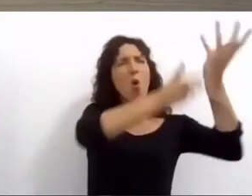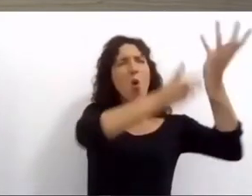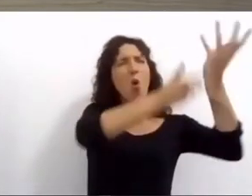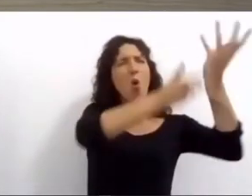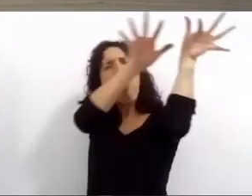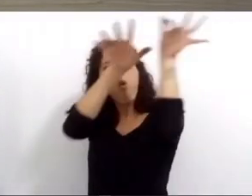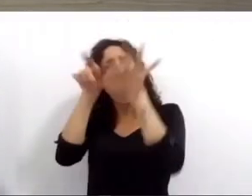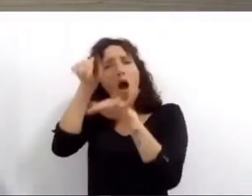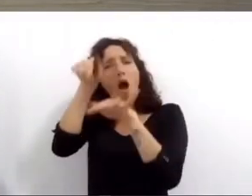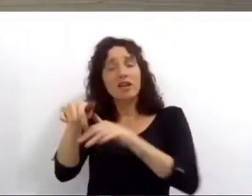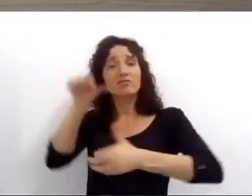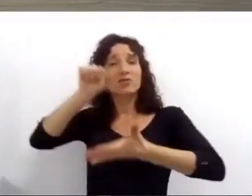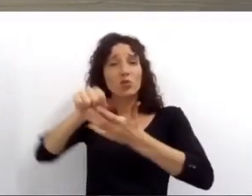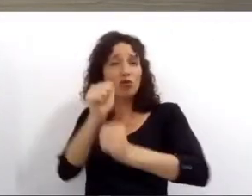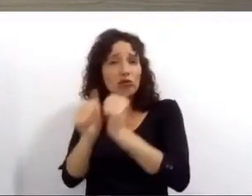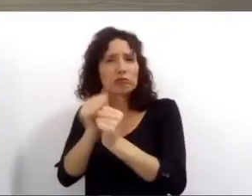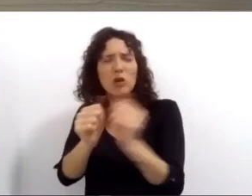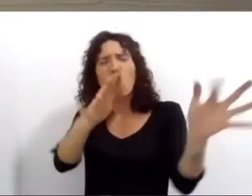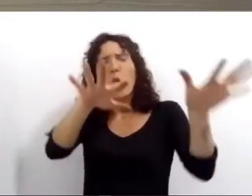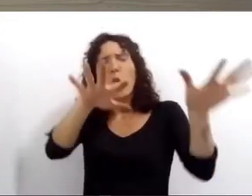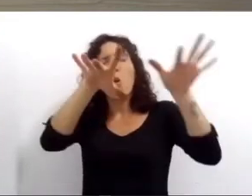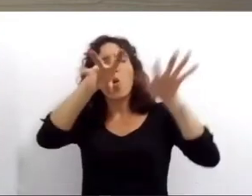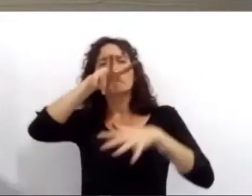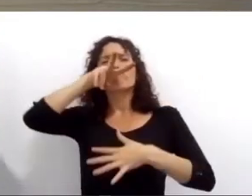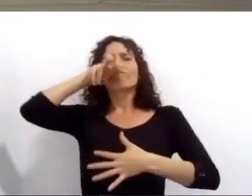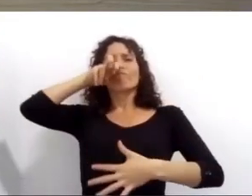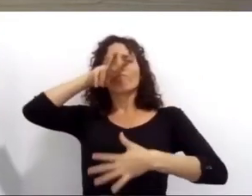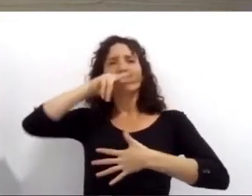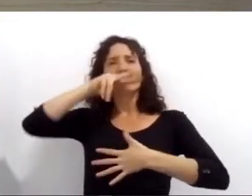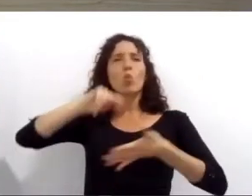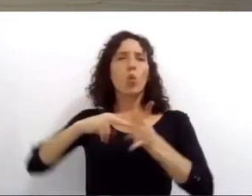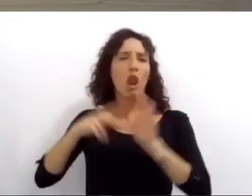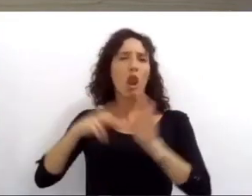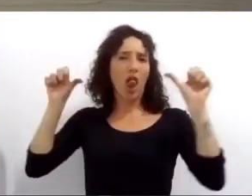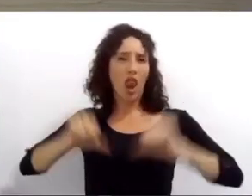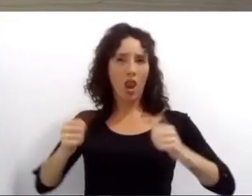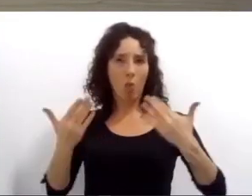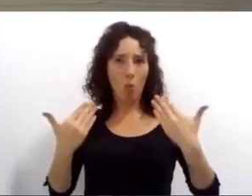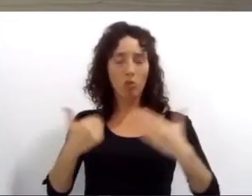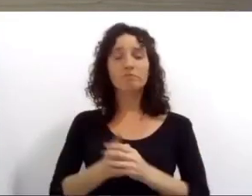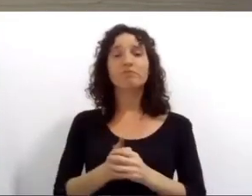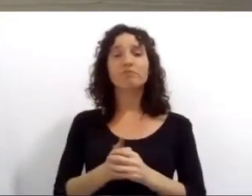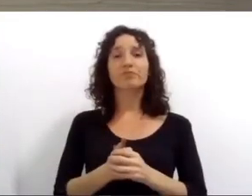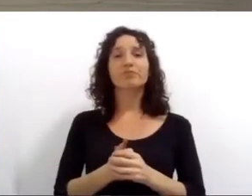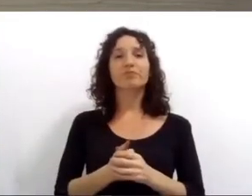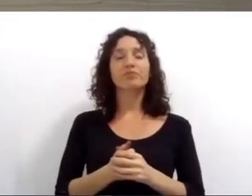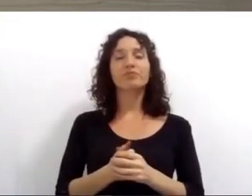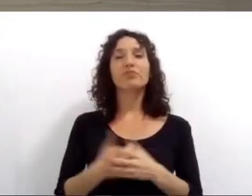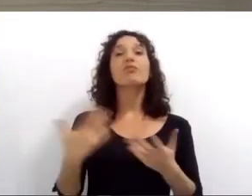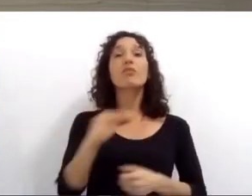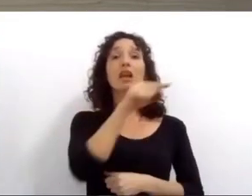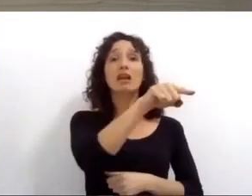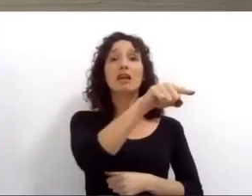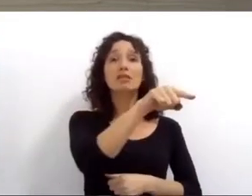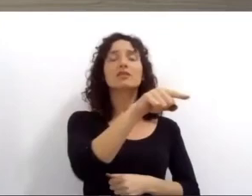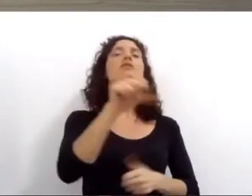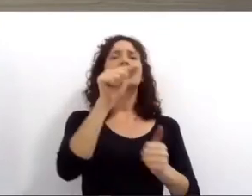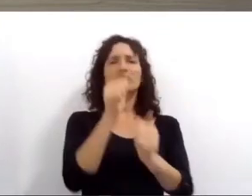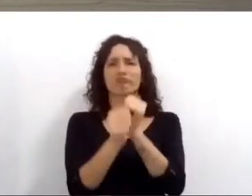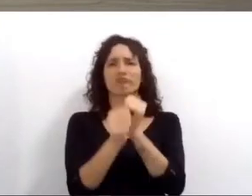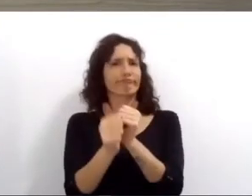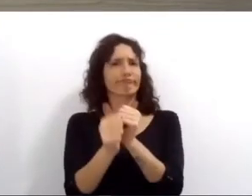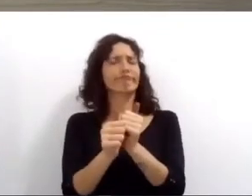de Victoria información sobre titulares registrales de los inmuebles donde se produjeron los incendios que afectaron principalmente a nuestra ciudad